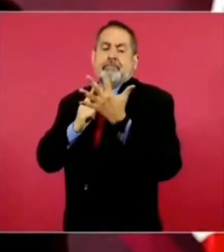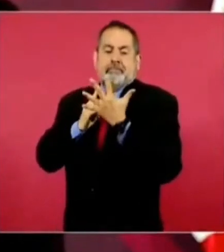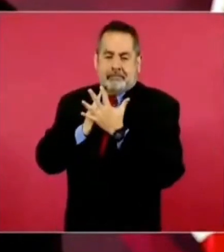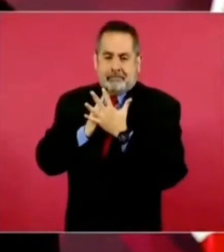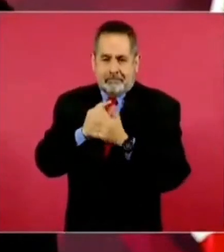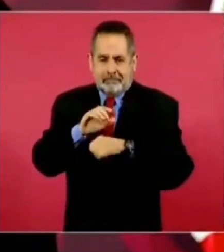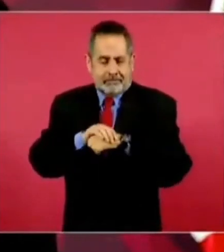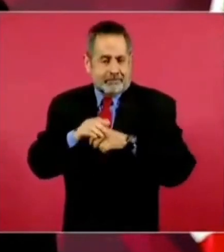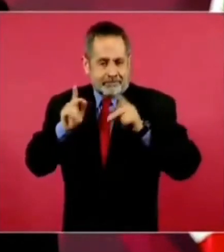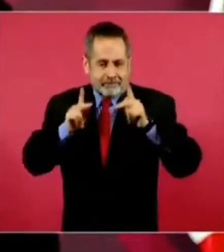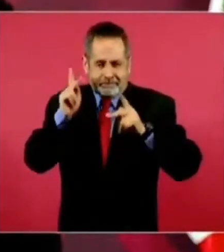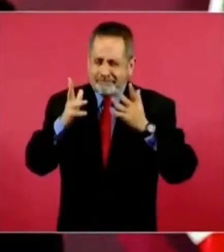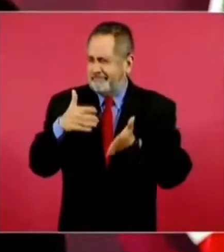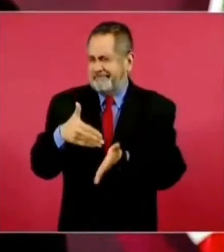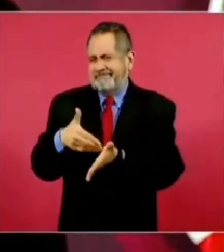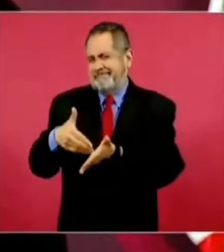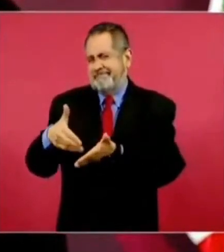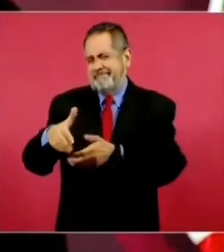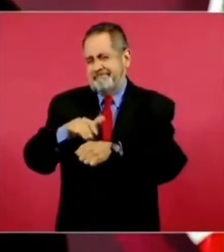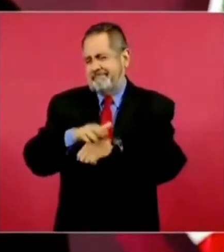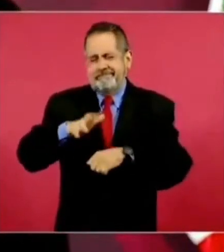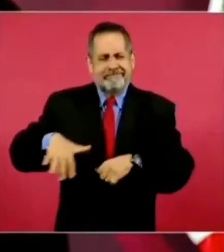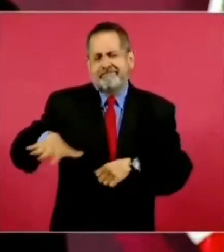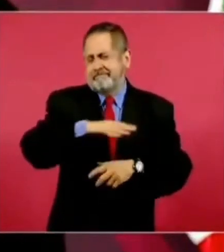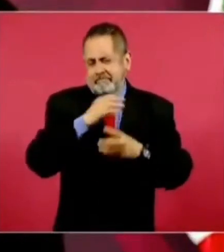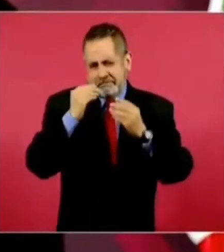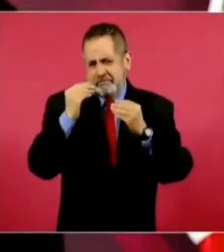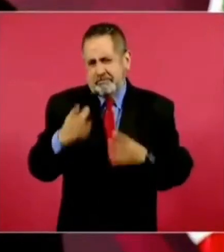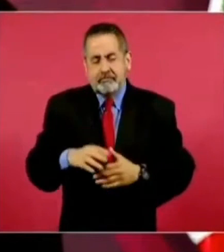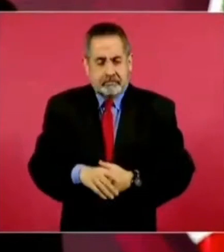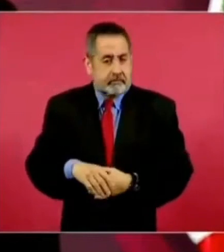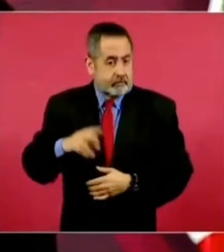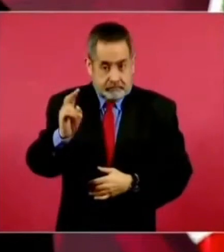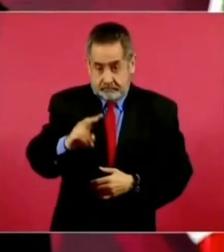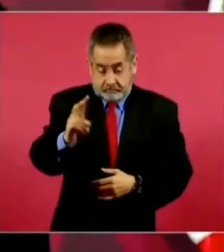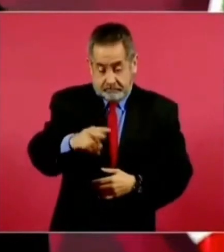millones porque además la verdad